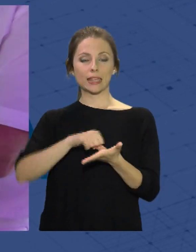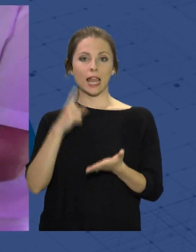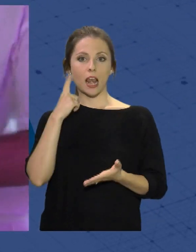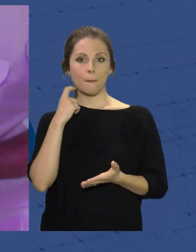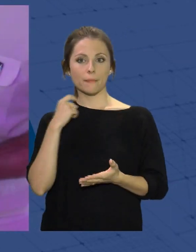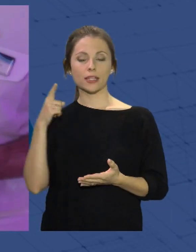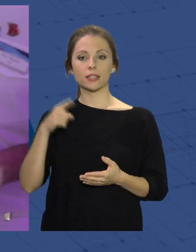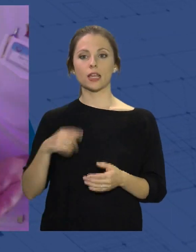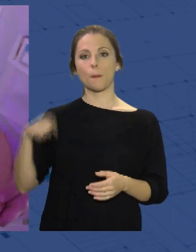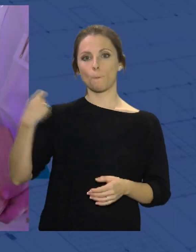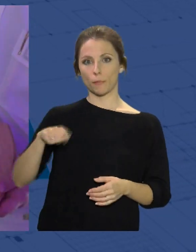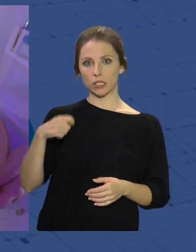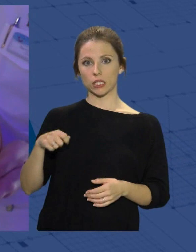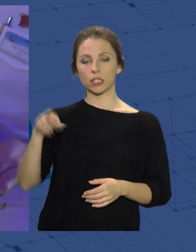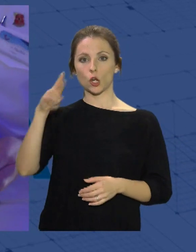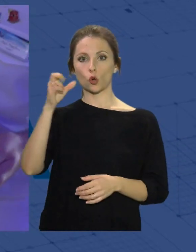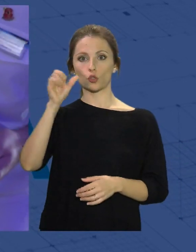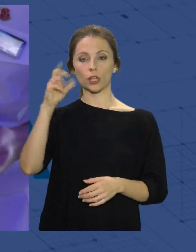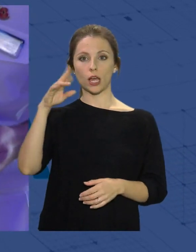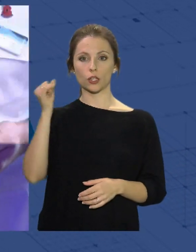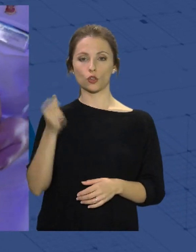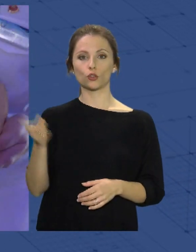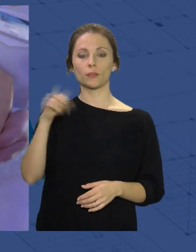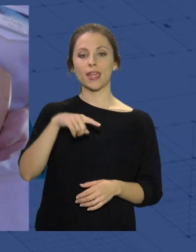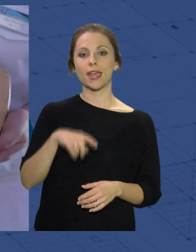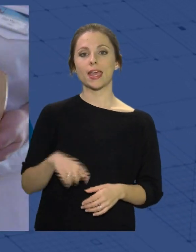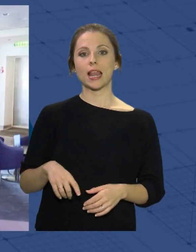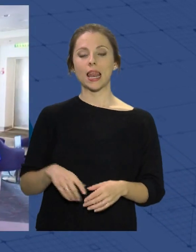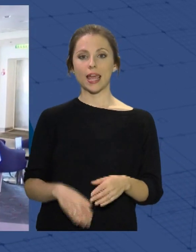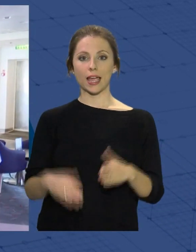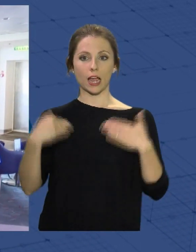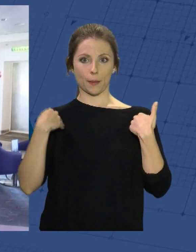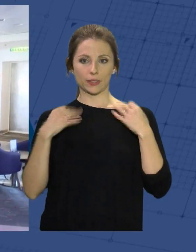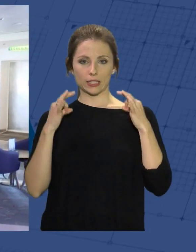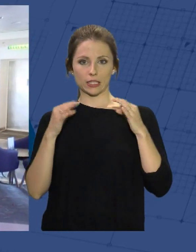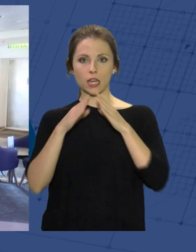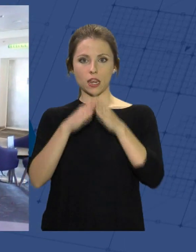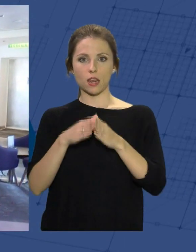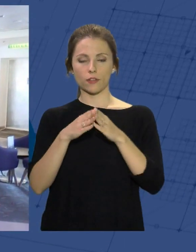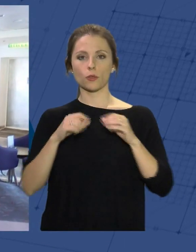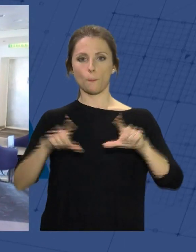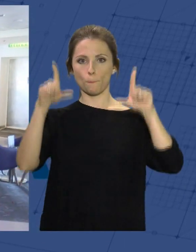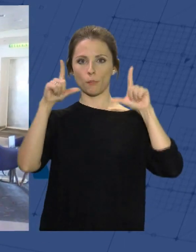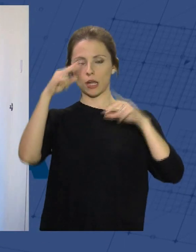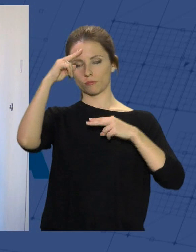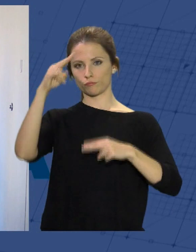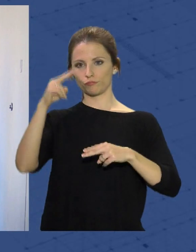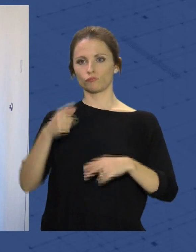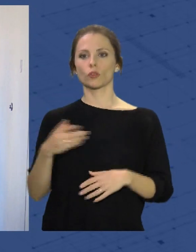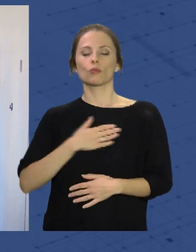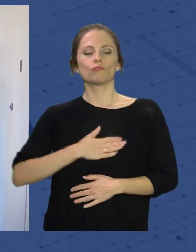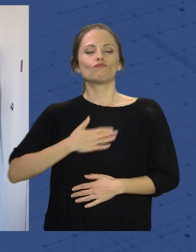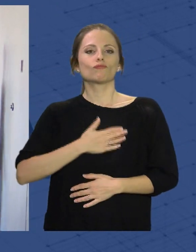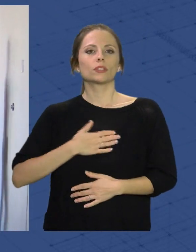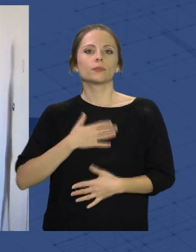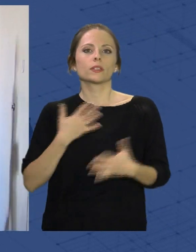autoridad portuaria, Rosario Soto, y el capitán del navío han intercambiado placas conmemorativas. Una satisfacción que vuelvan a